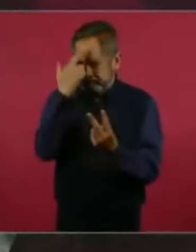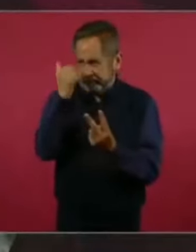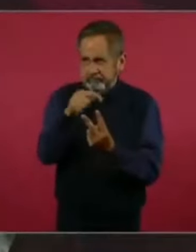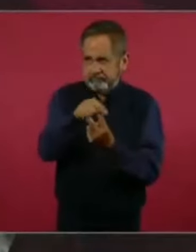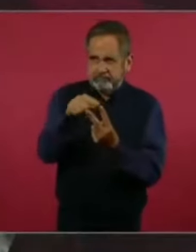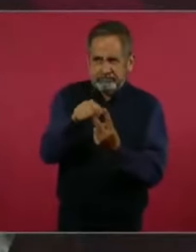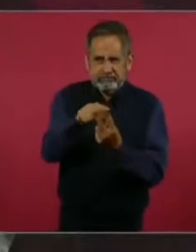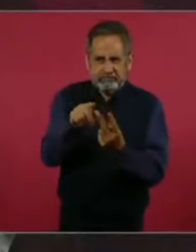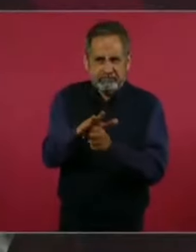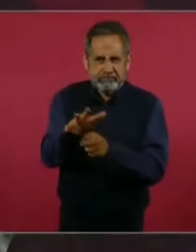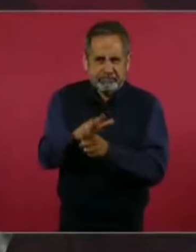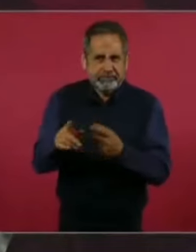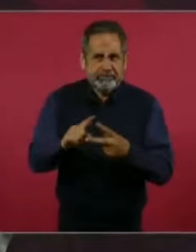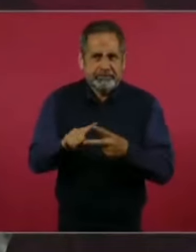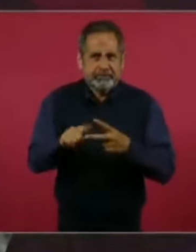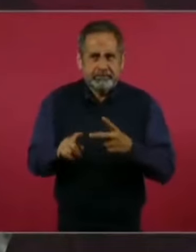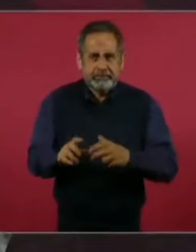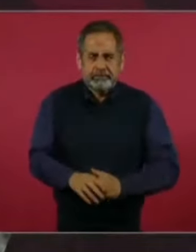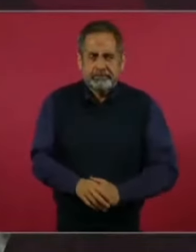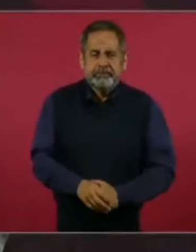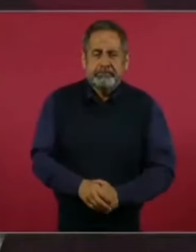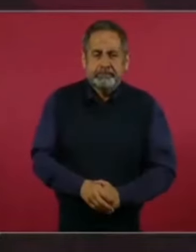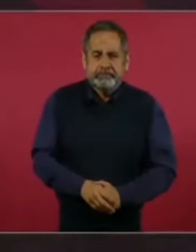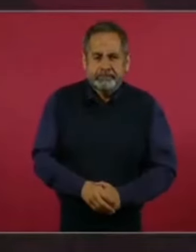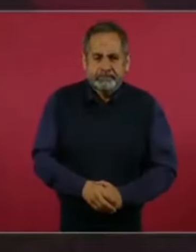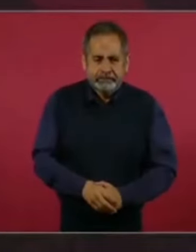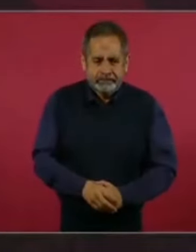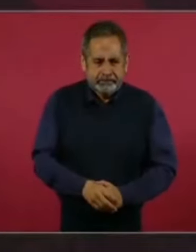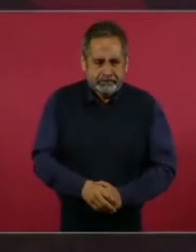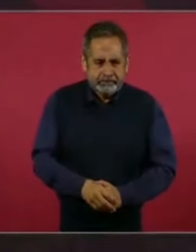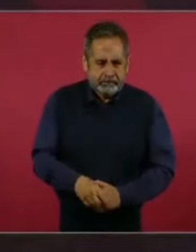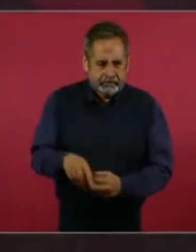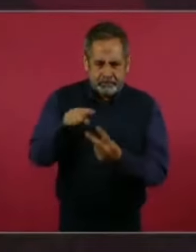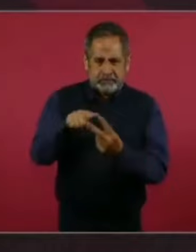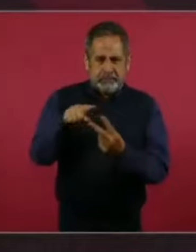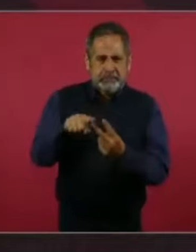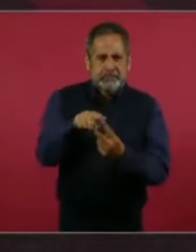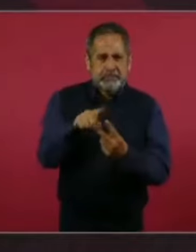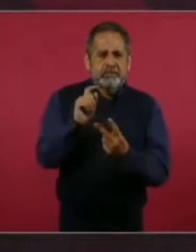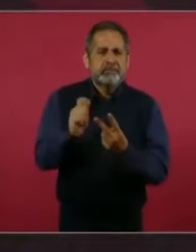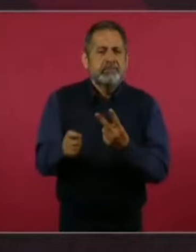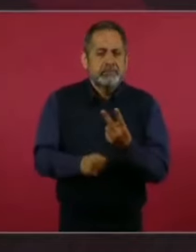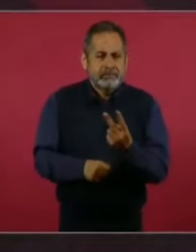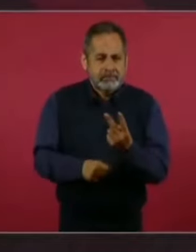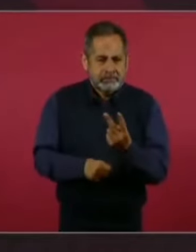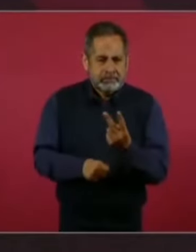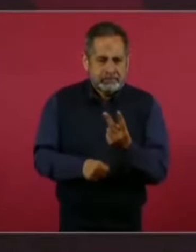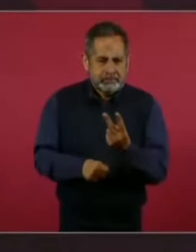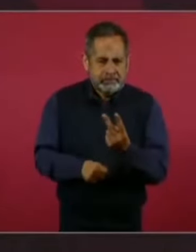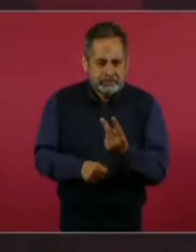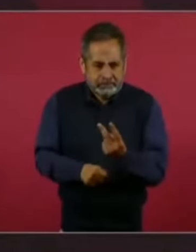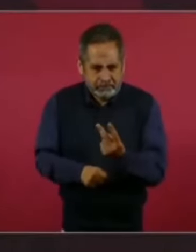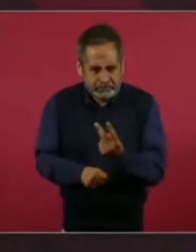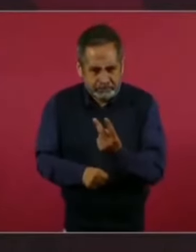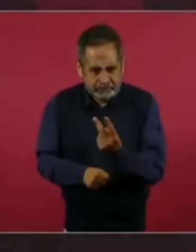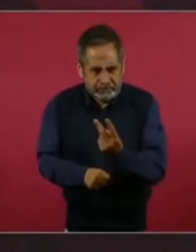dos causas. Una que